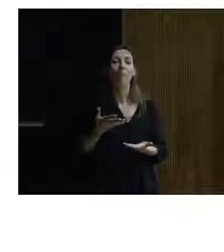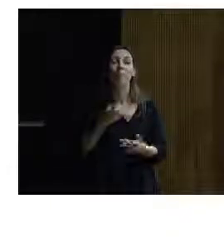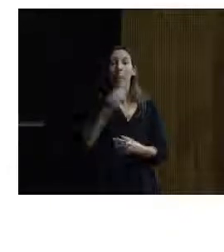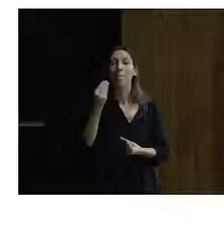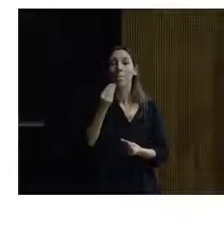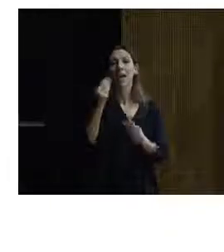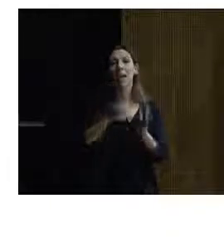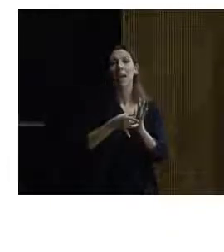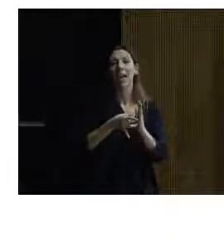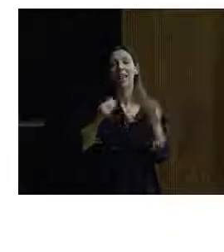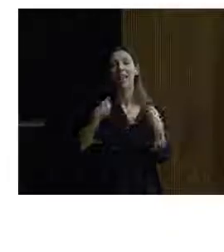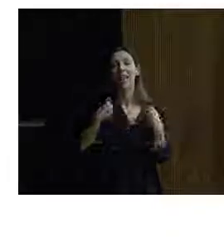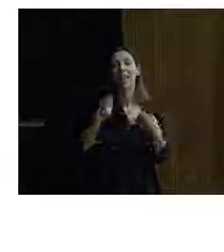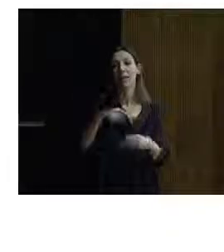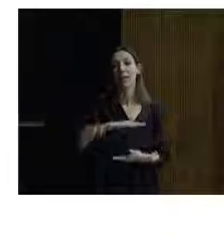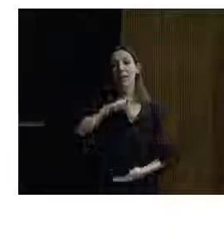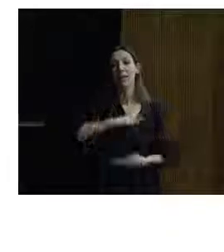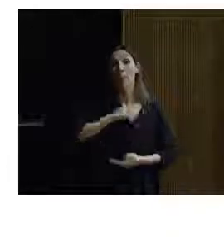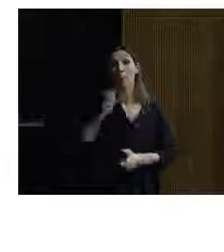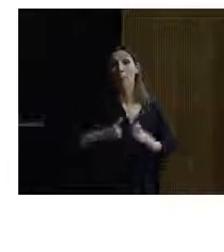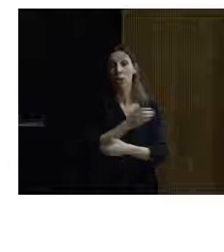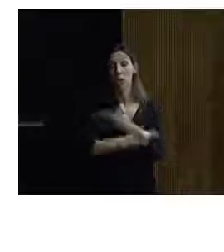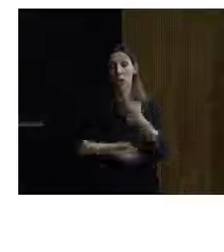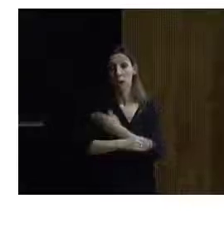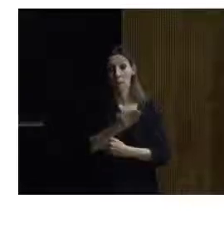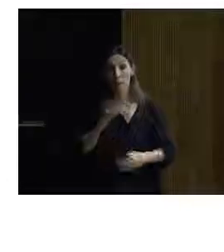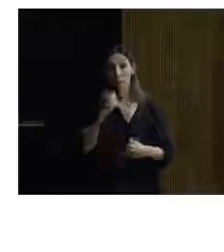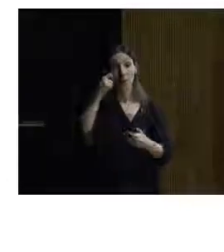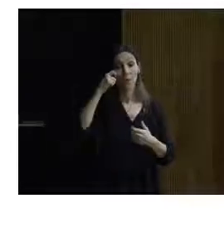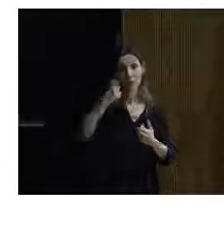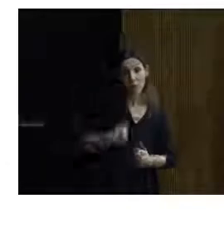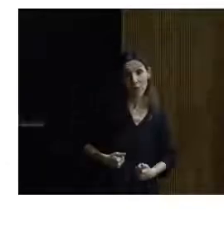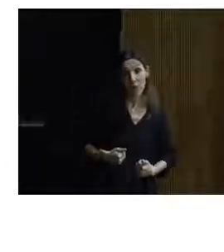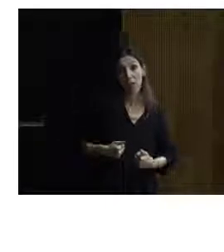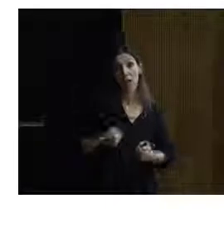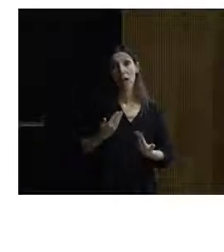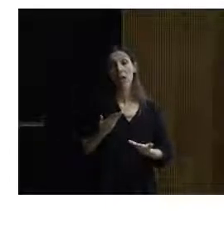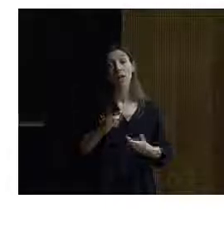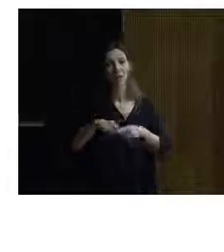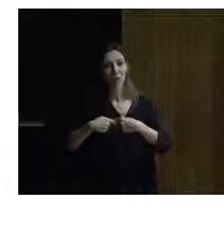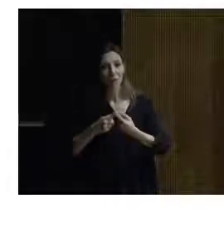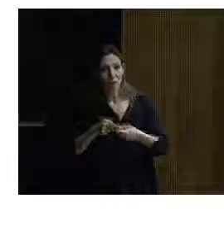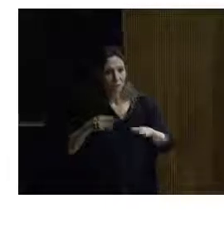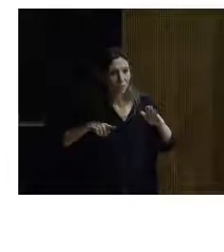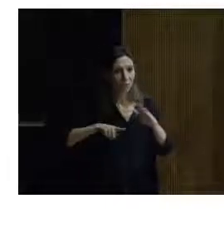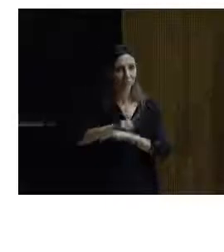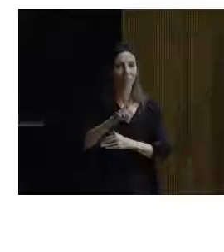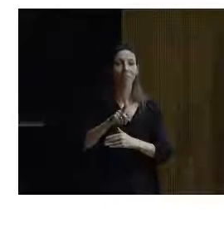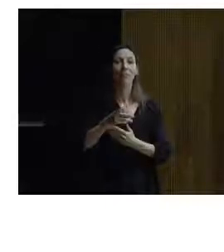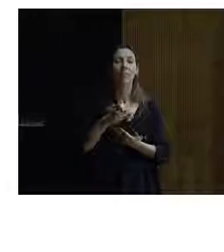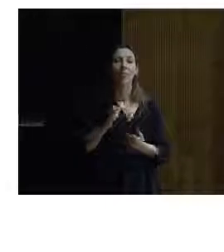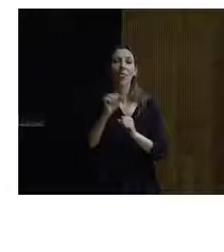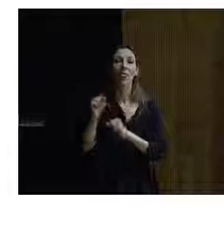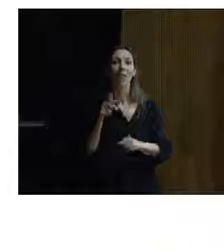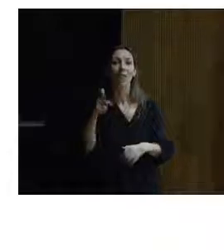y el desarrollo de las capacidades de las personas con discapacidad física y orgánica y sus familias, promocionando la defensa de sus derechos